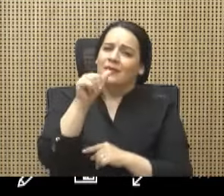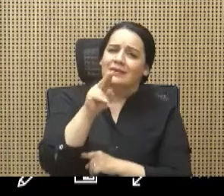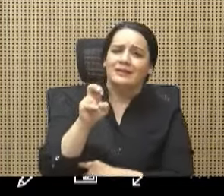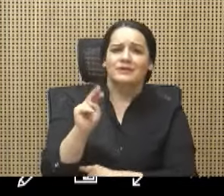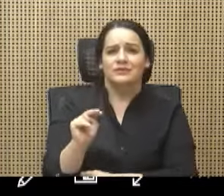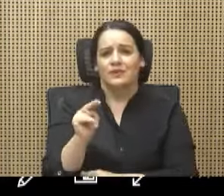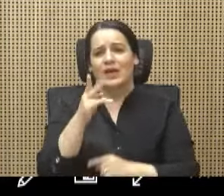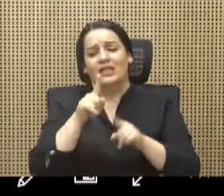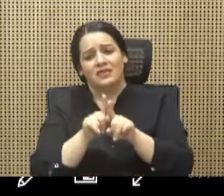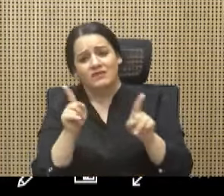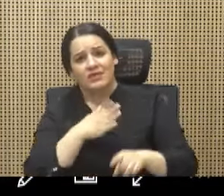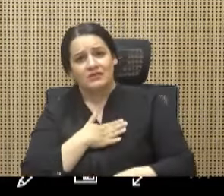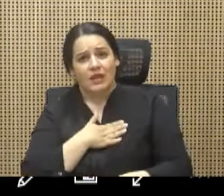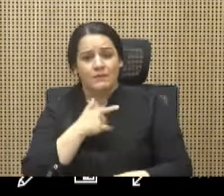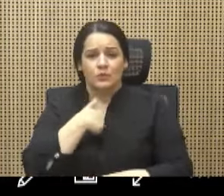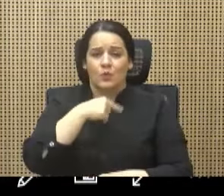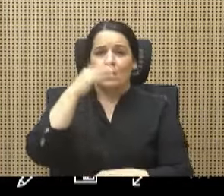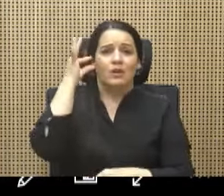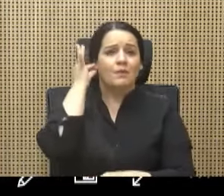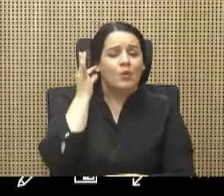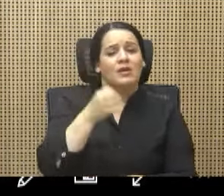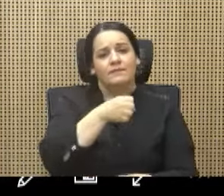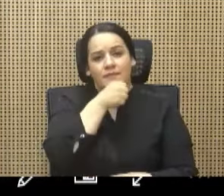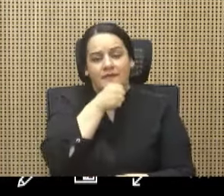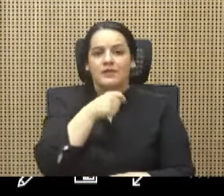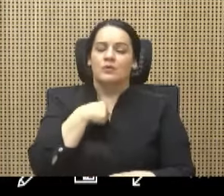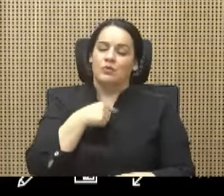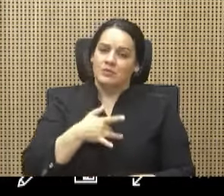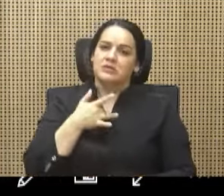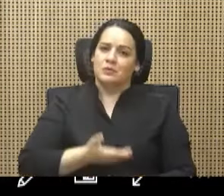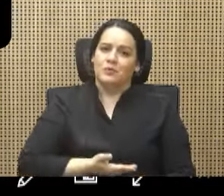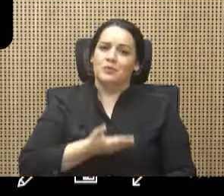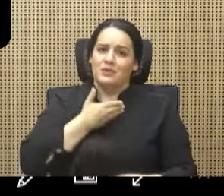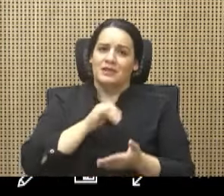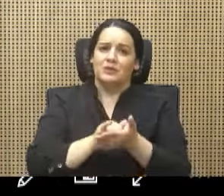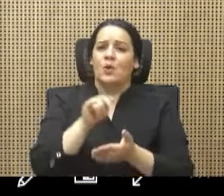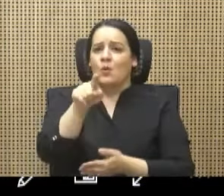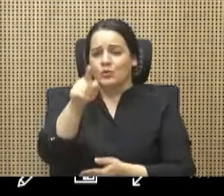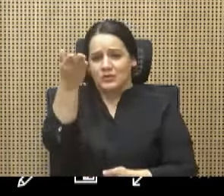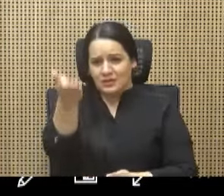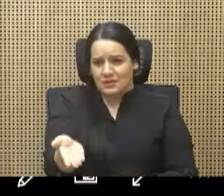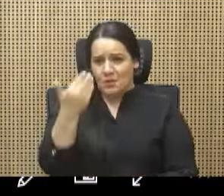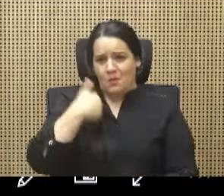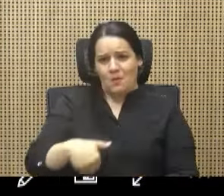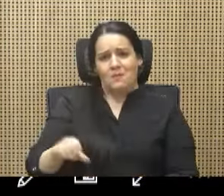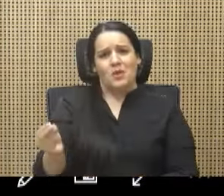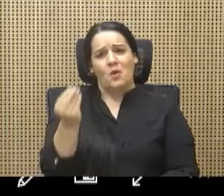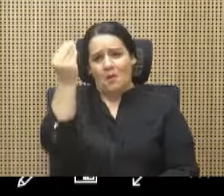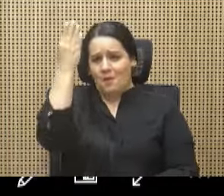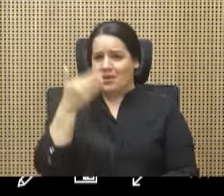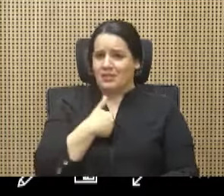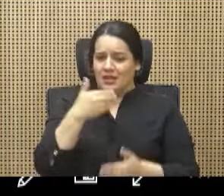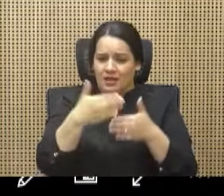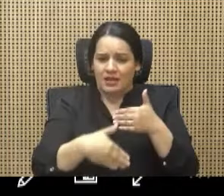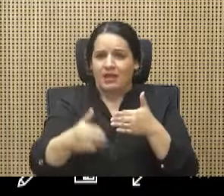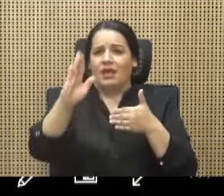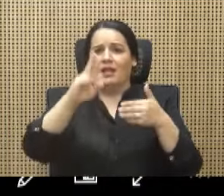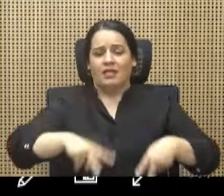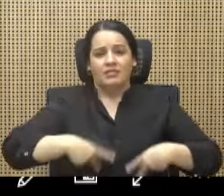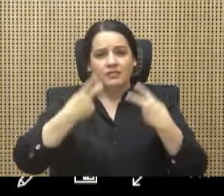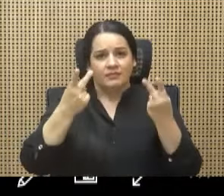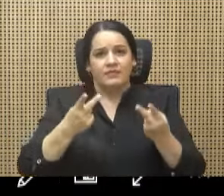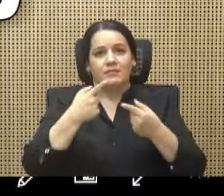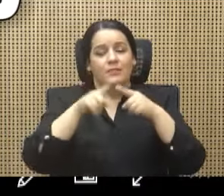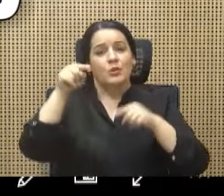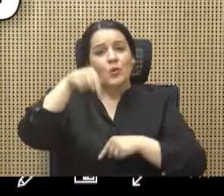diferencia de mí, que soy una mujer vieja y me orgullezco de eso, usted es un hombre joven, tiene toda una vida por delante. Y hoy, en este